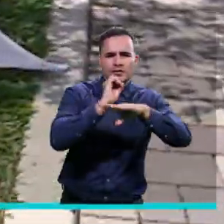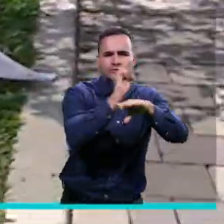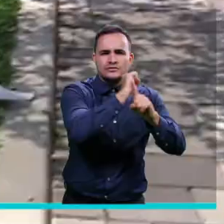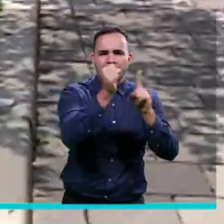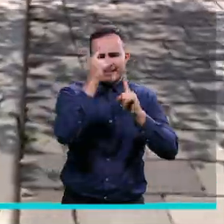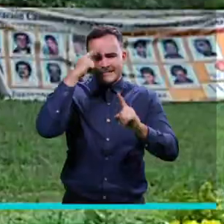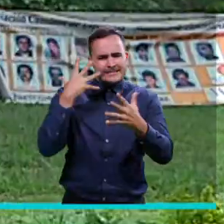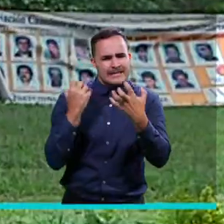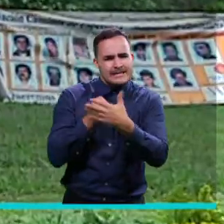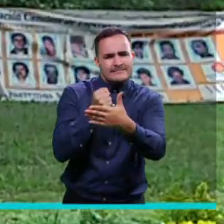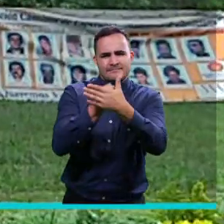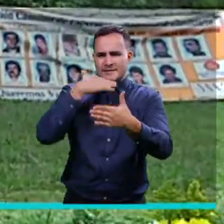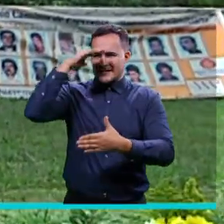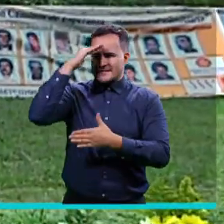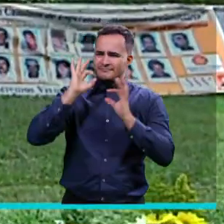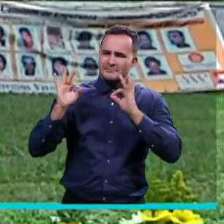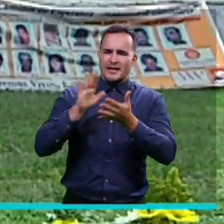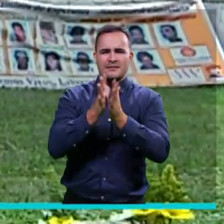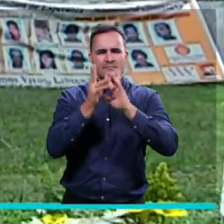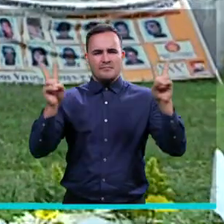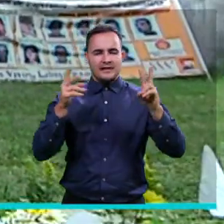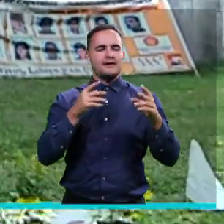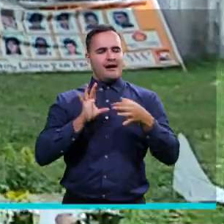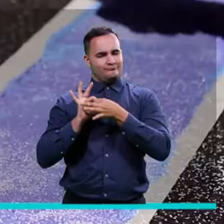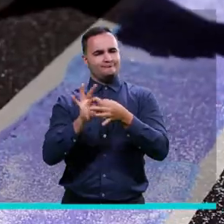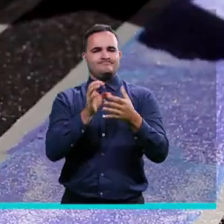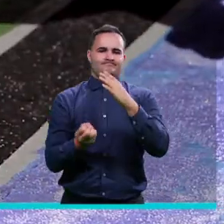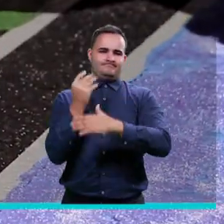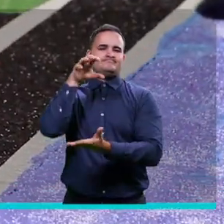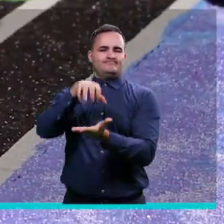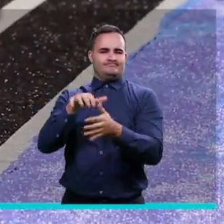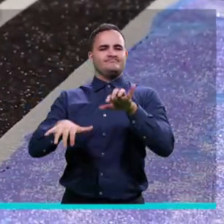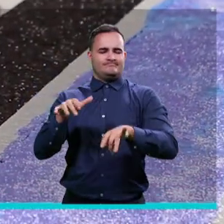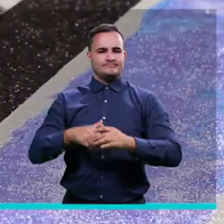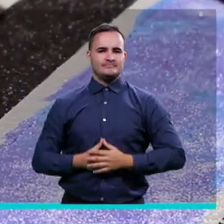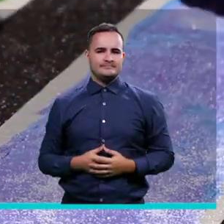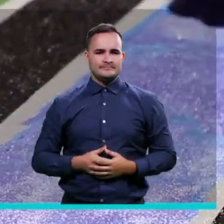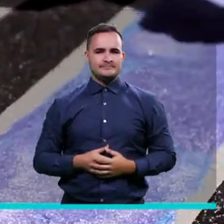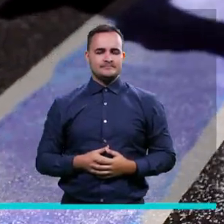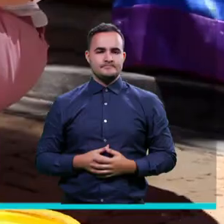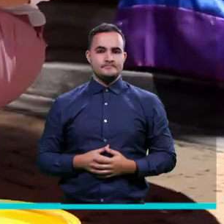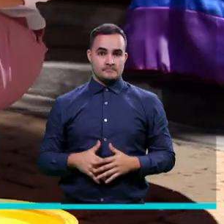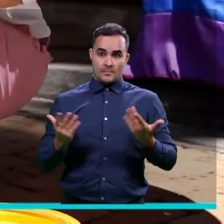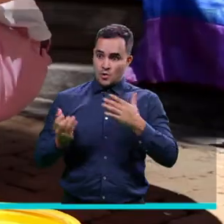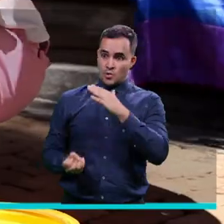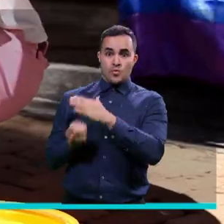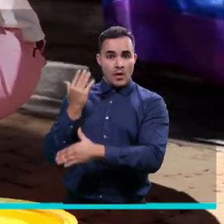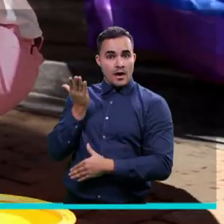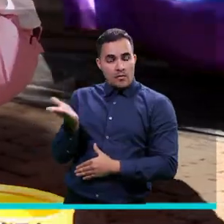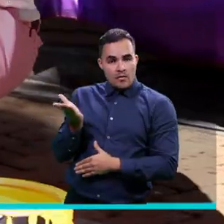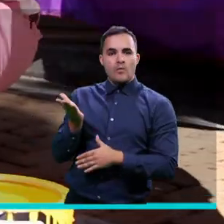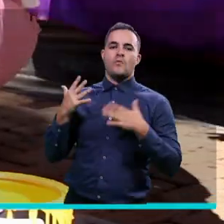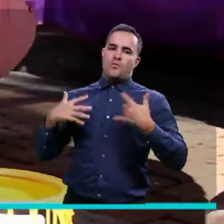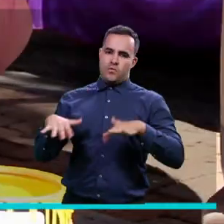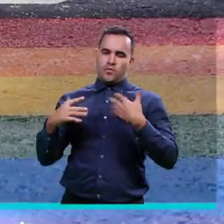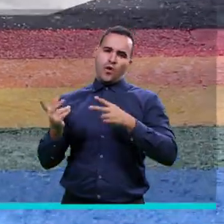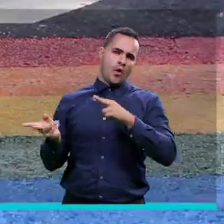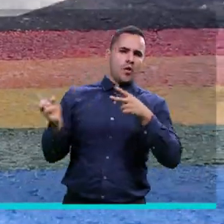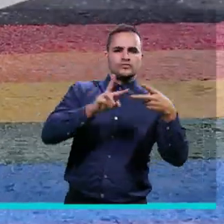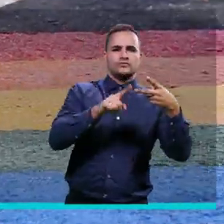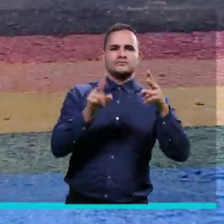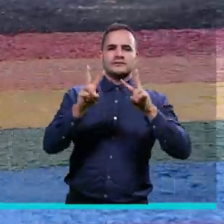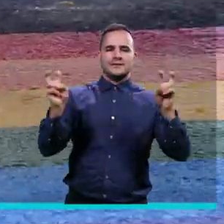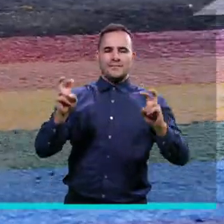día por hacer de Medellín una ciudad más pacífica. Con la modernización también se pone en marcha la Gerencia de